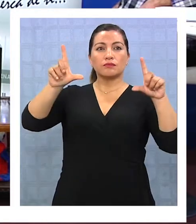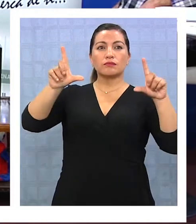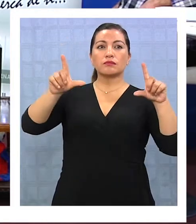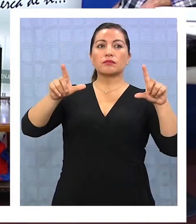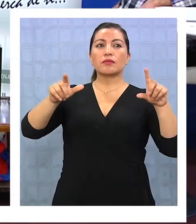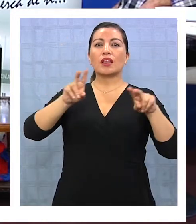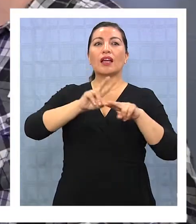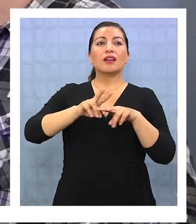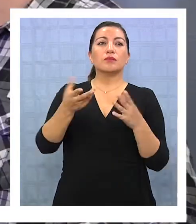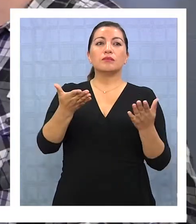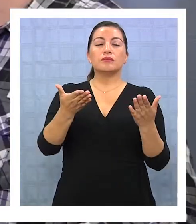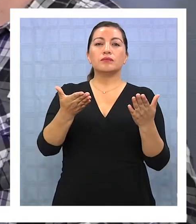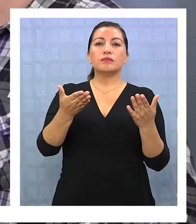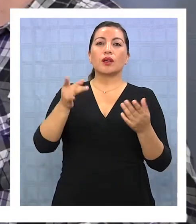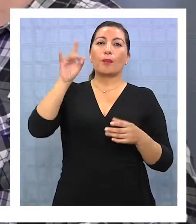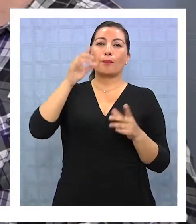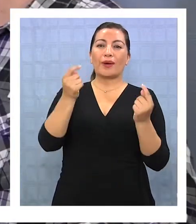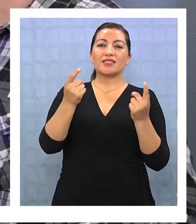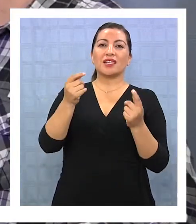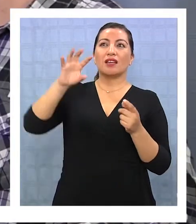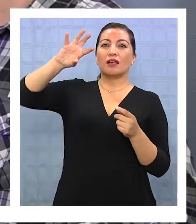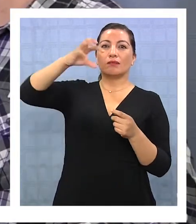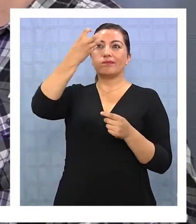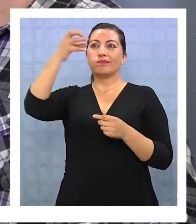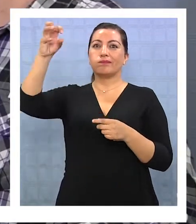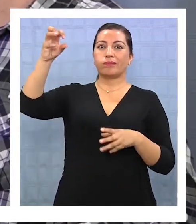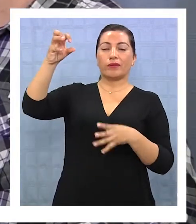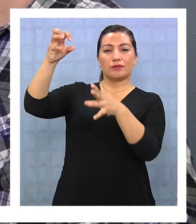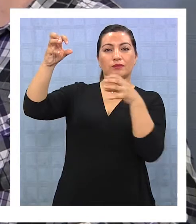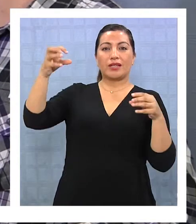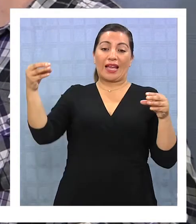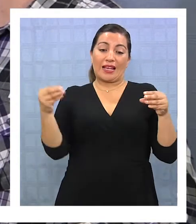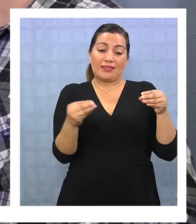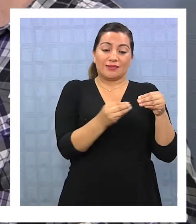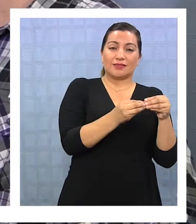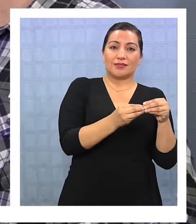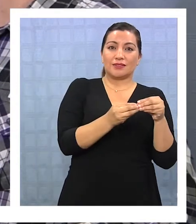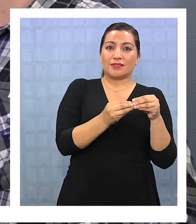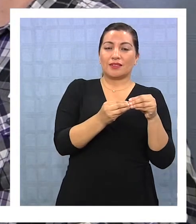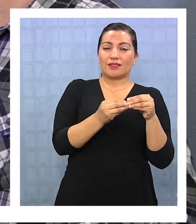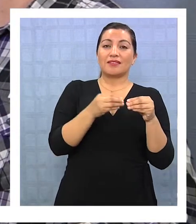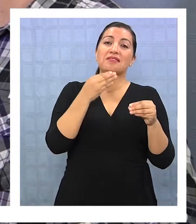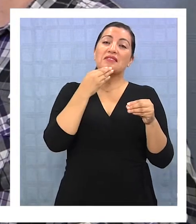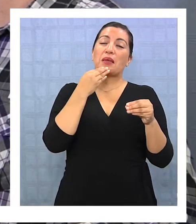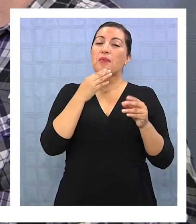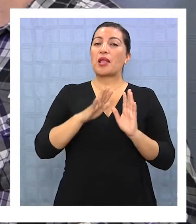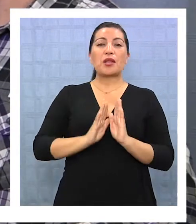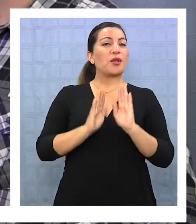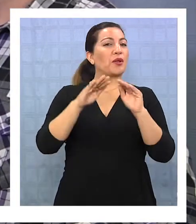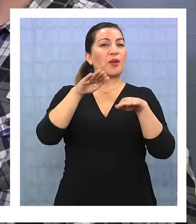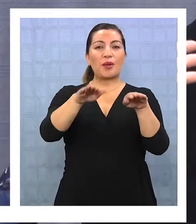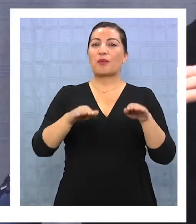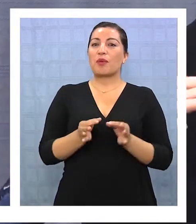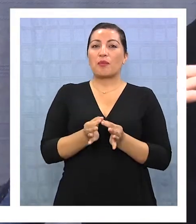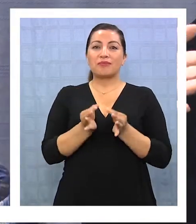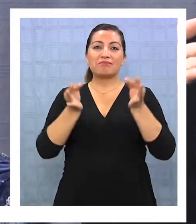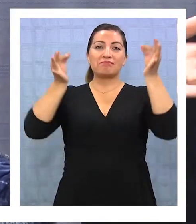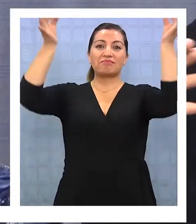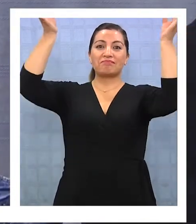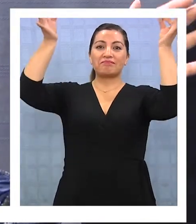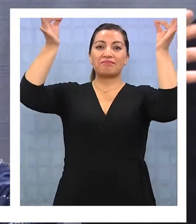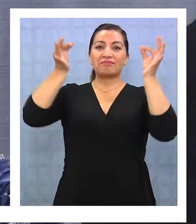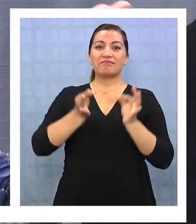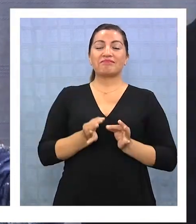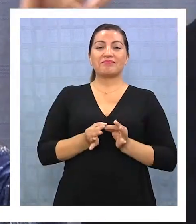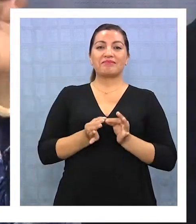decodificador hace las veces del captador de la señal digital y con la antenita tradicional que teníamos antes,